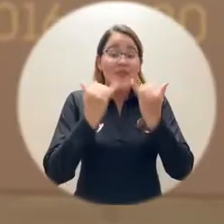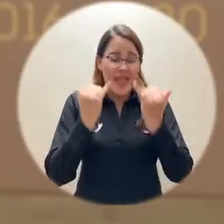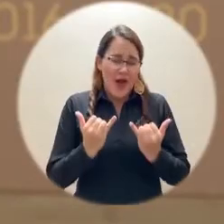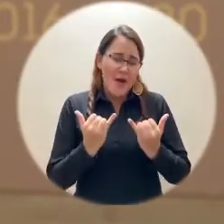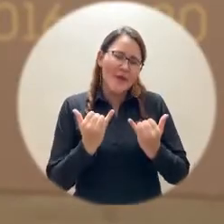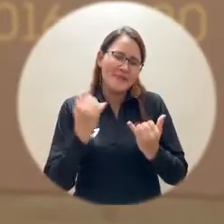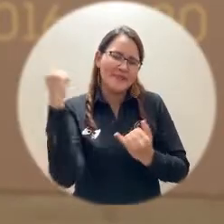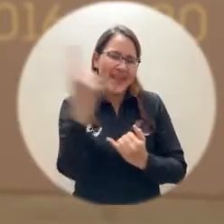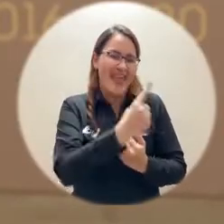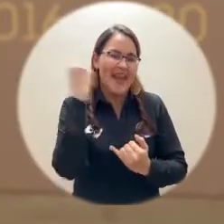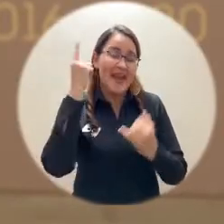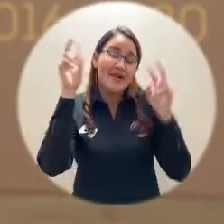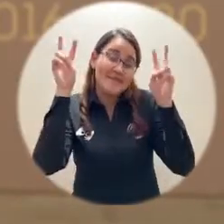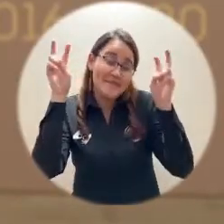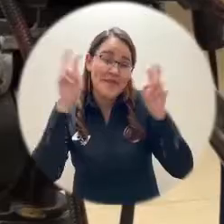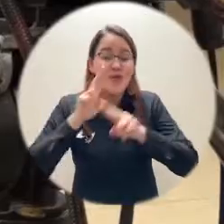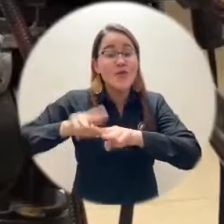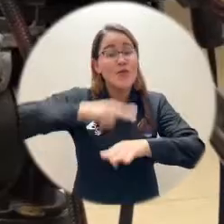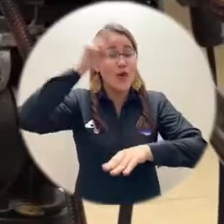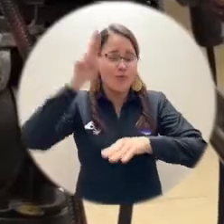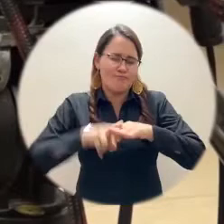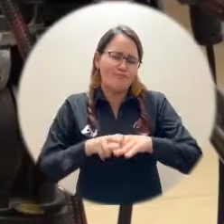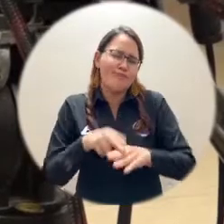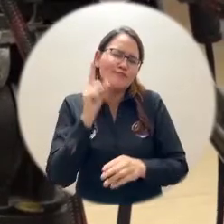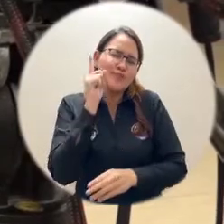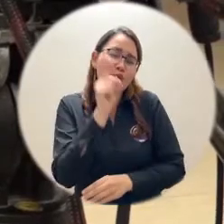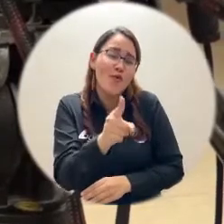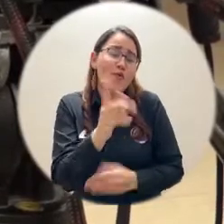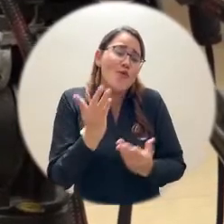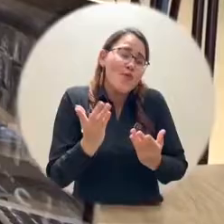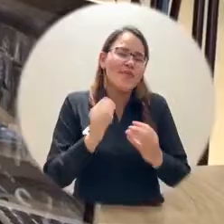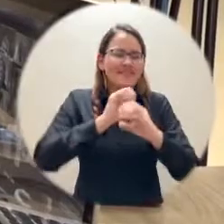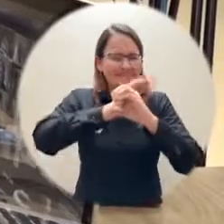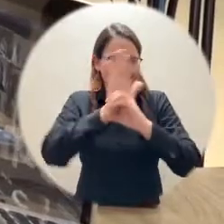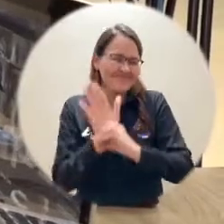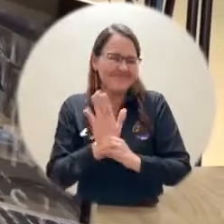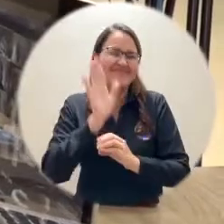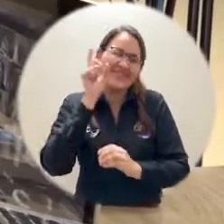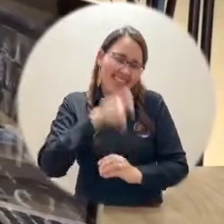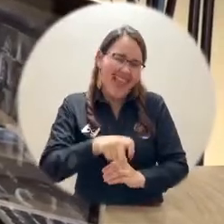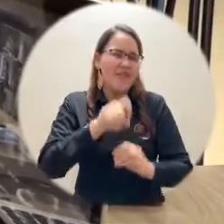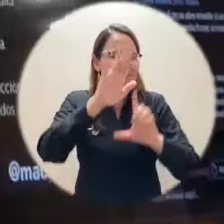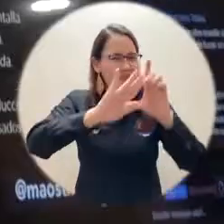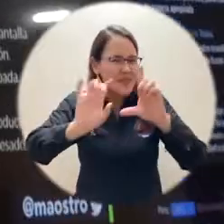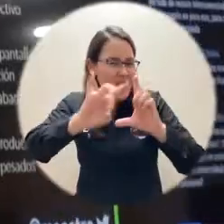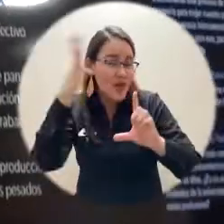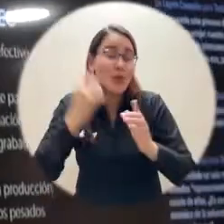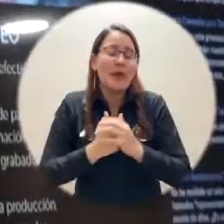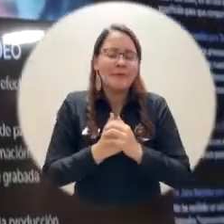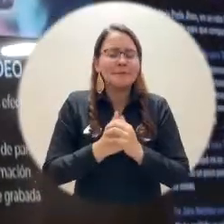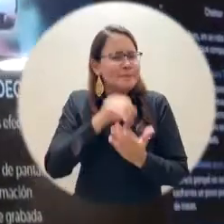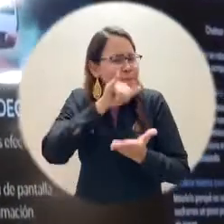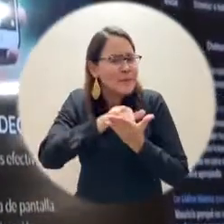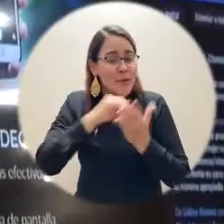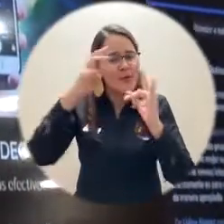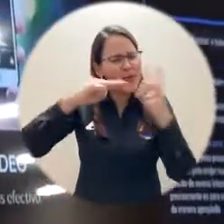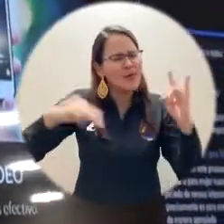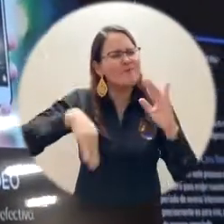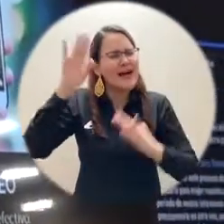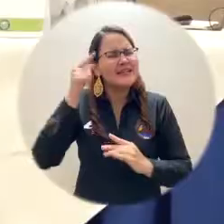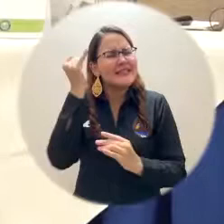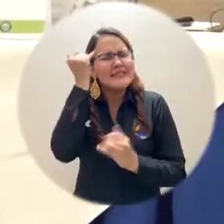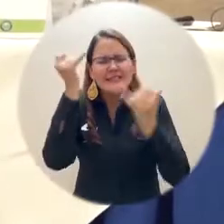En la nueva normalidad a la que ha llevado la pandemia del COVID-19, la Universidad del Magdalena ha buscado diferentes estrategias para